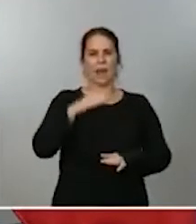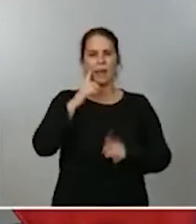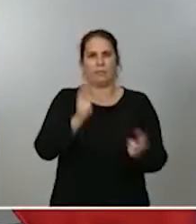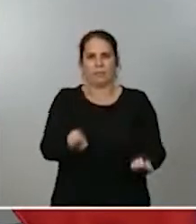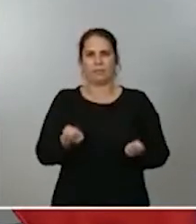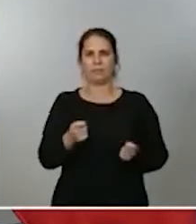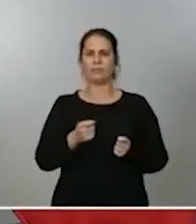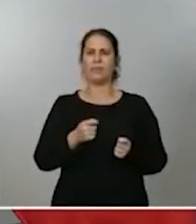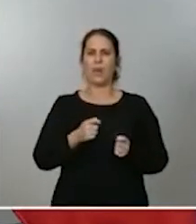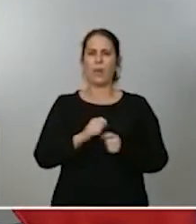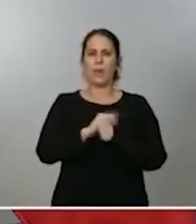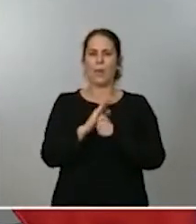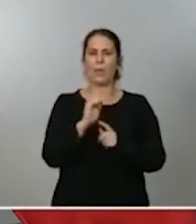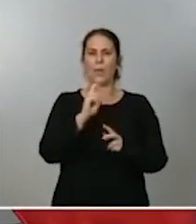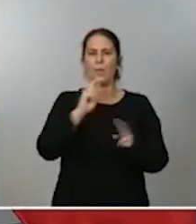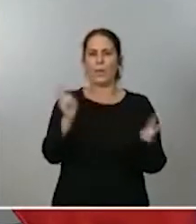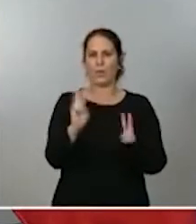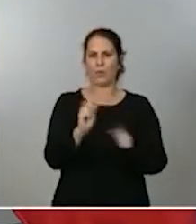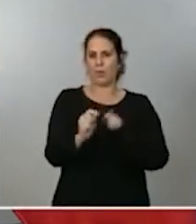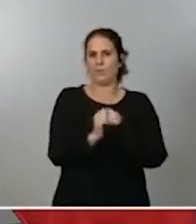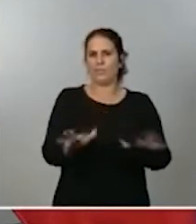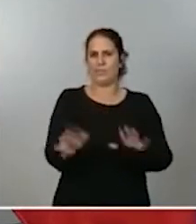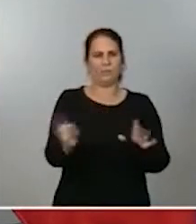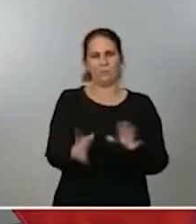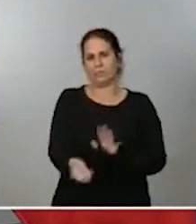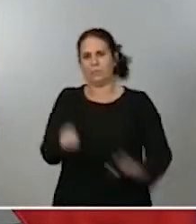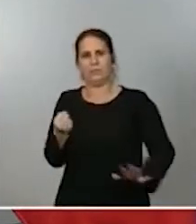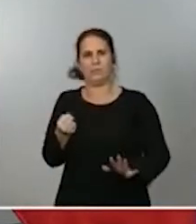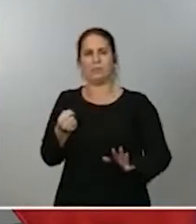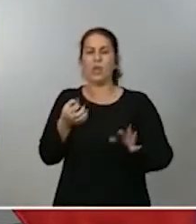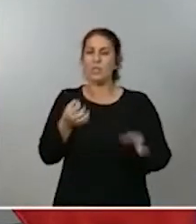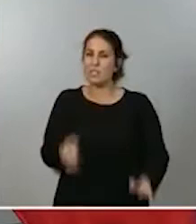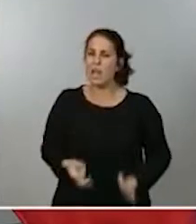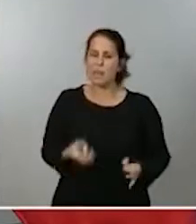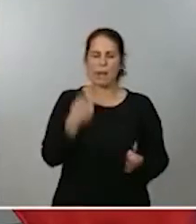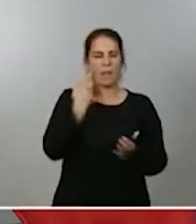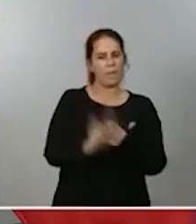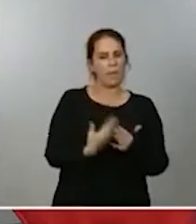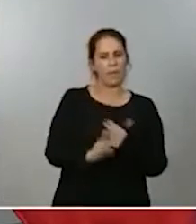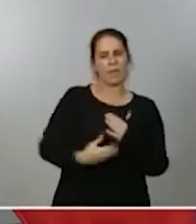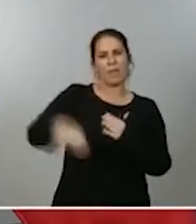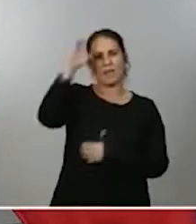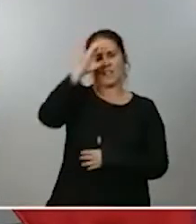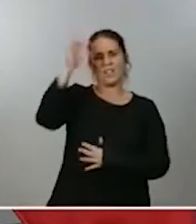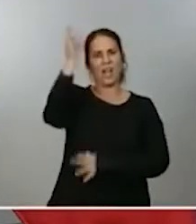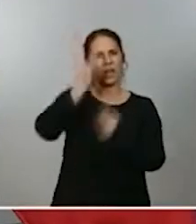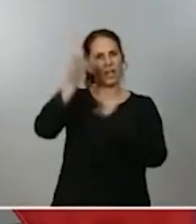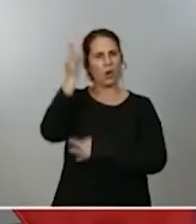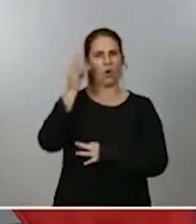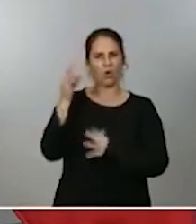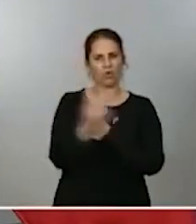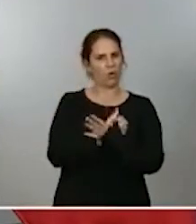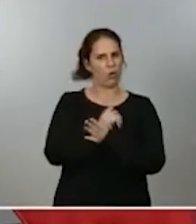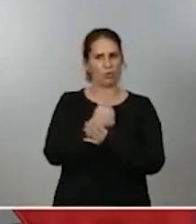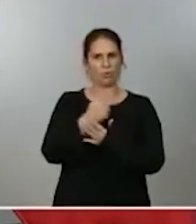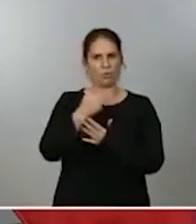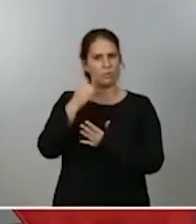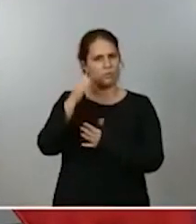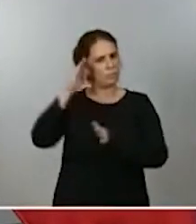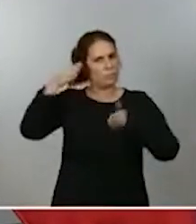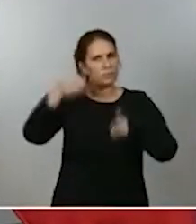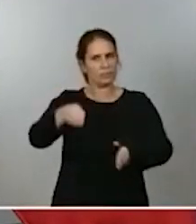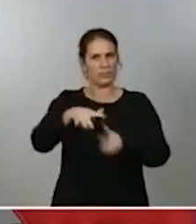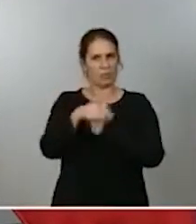desde el criterio de la prudencia, del rigor, de la evidencia científica que requiere el abordaje de esta situación.